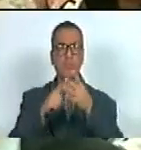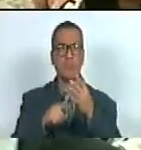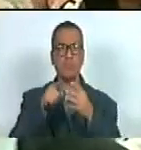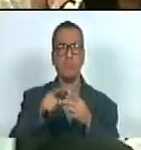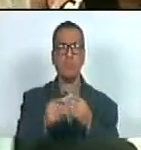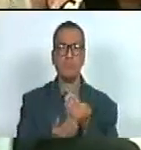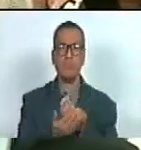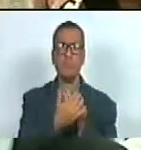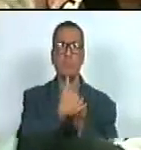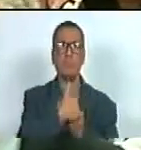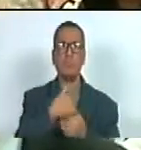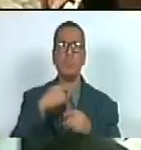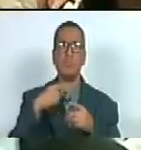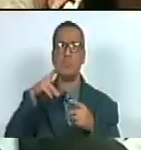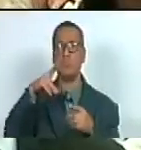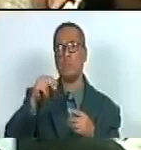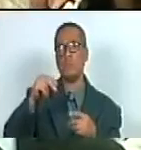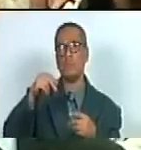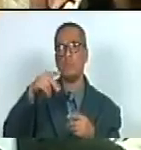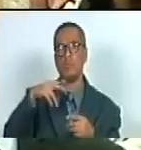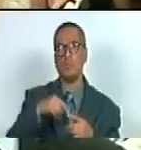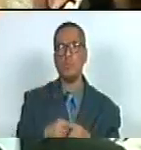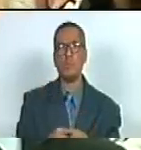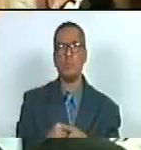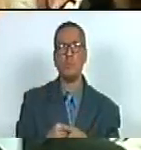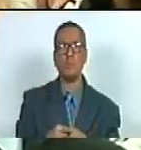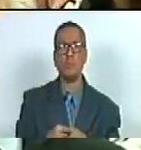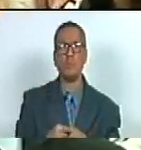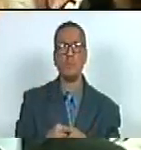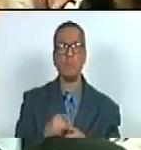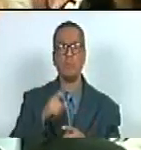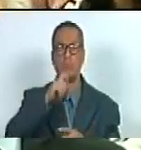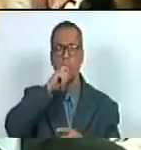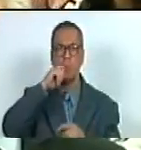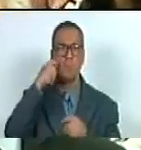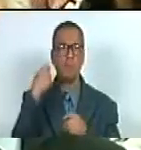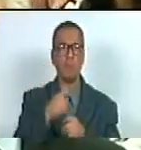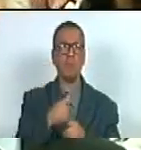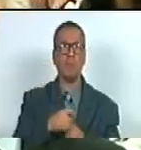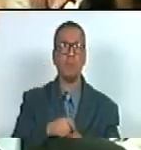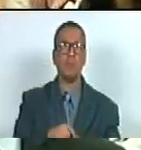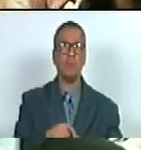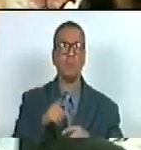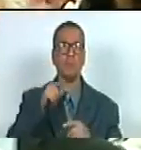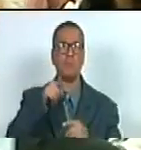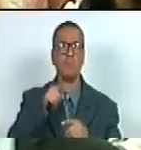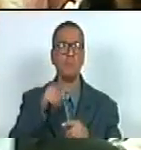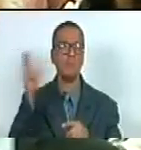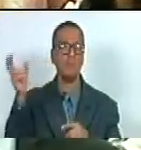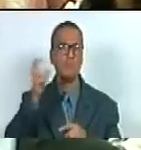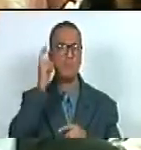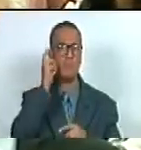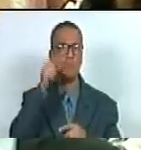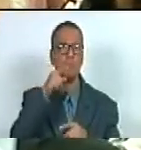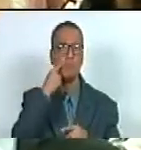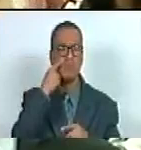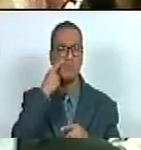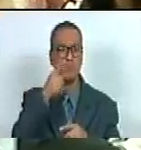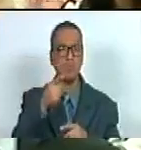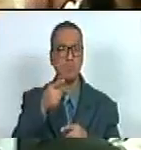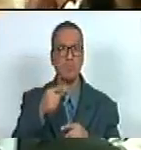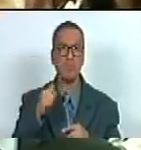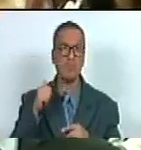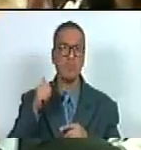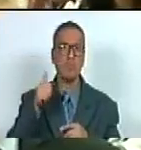esconden otros no tanto el odio porque aquí lo que fue escuchamos y hemos visto a lo